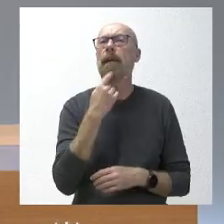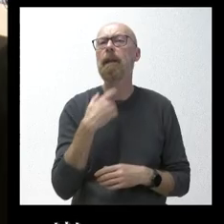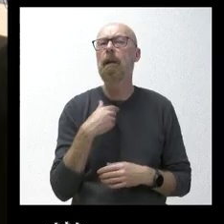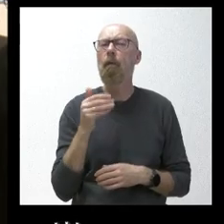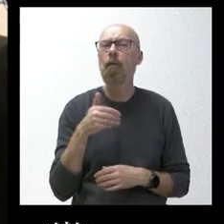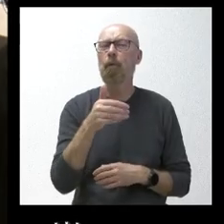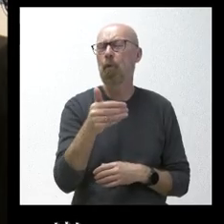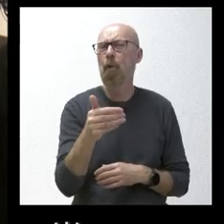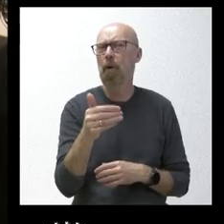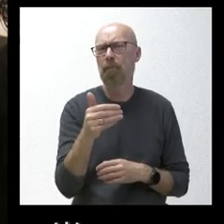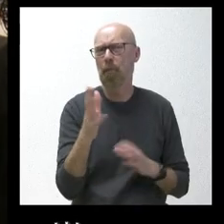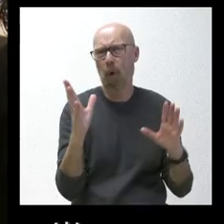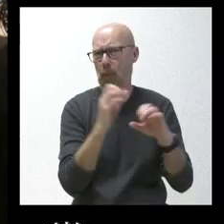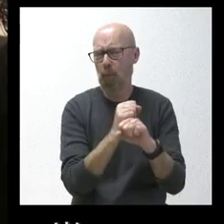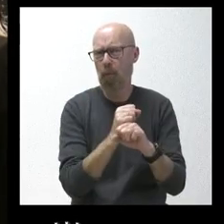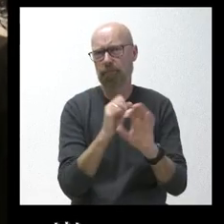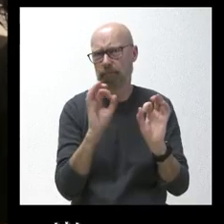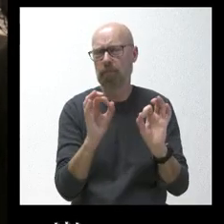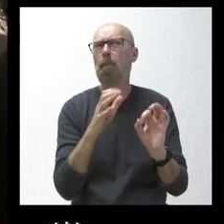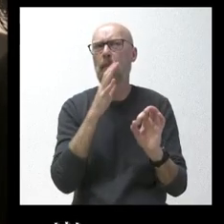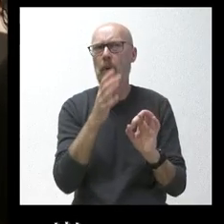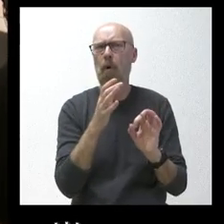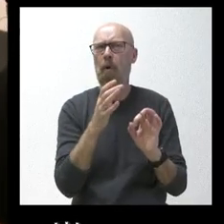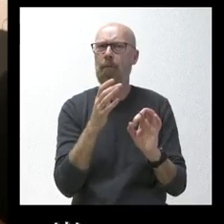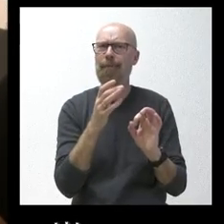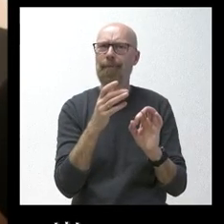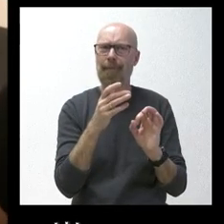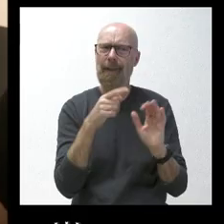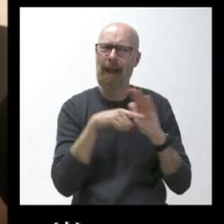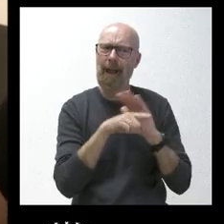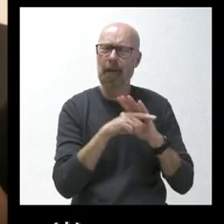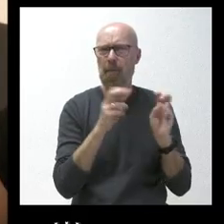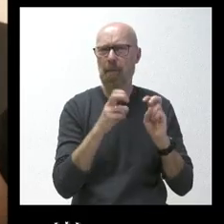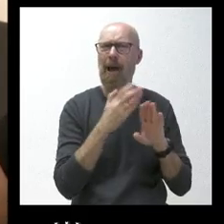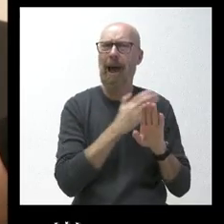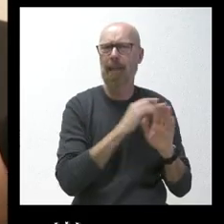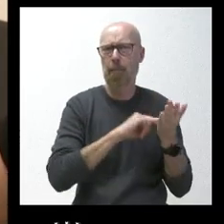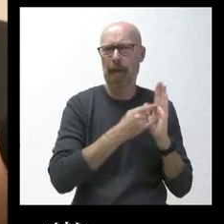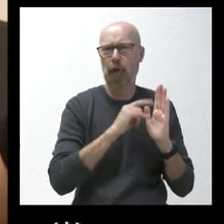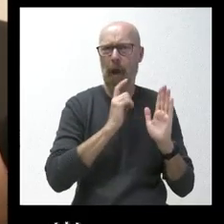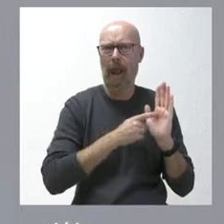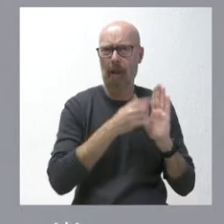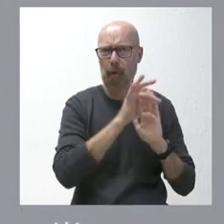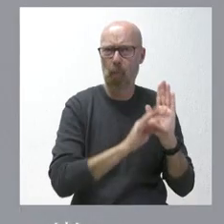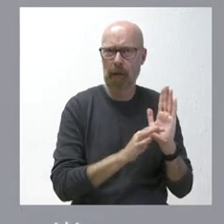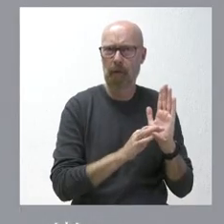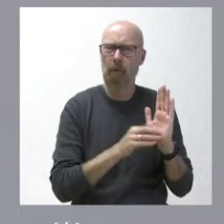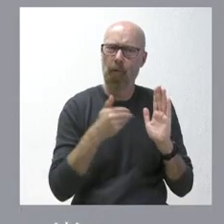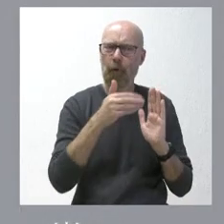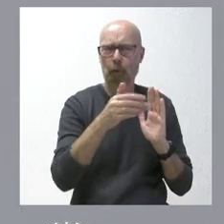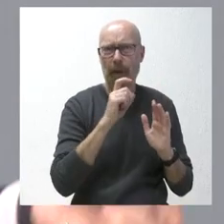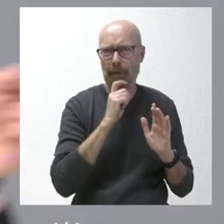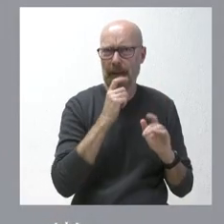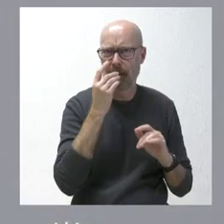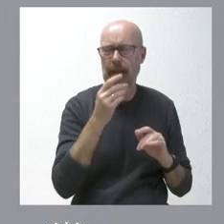Yo soy realista y